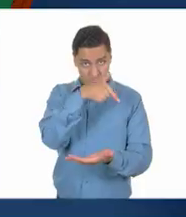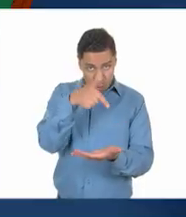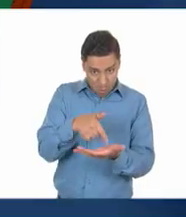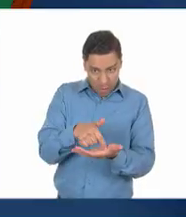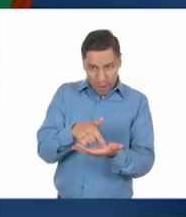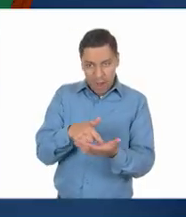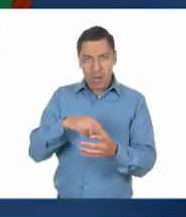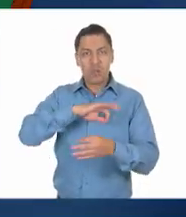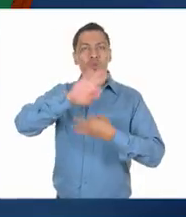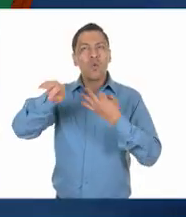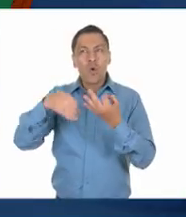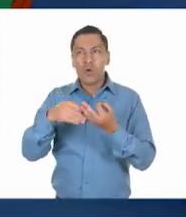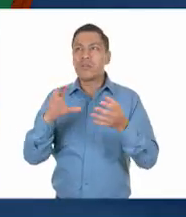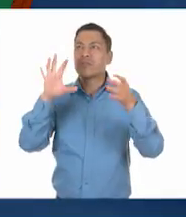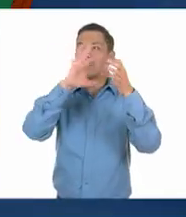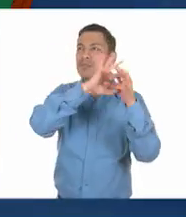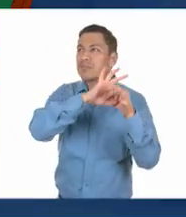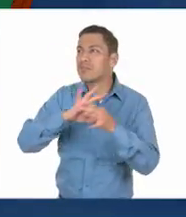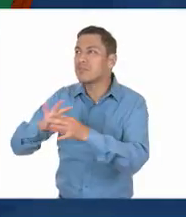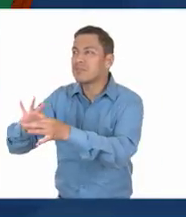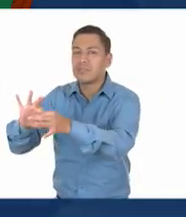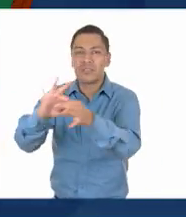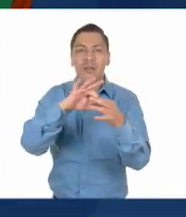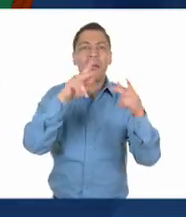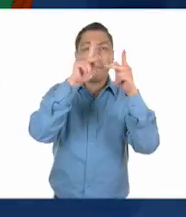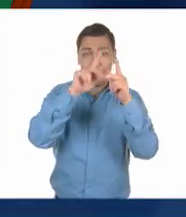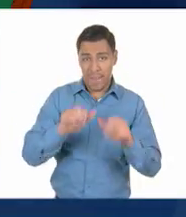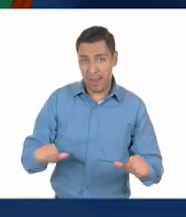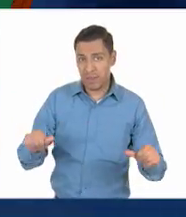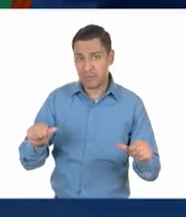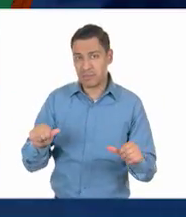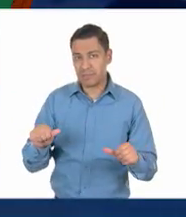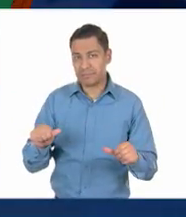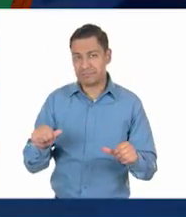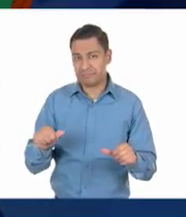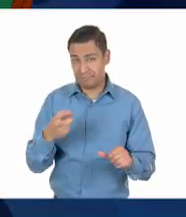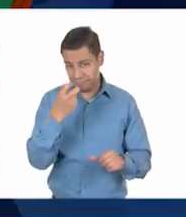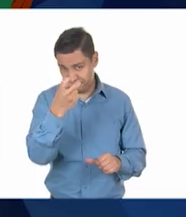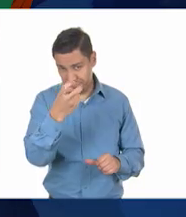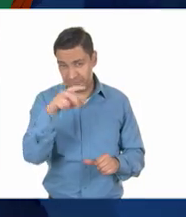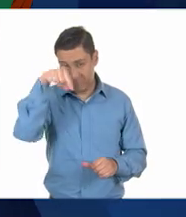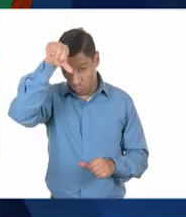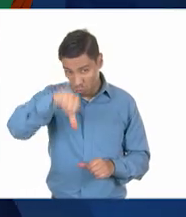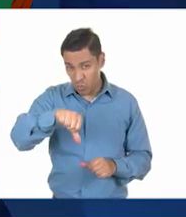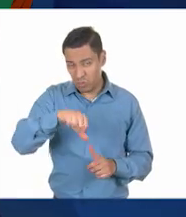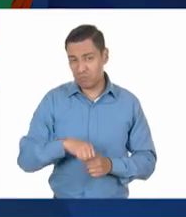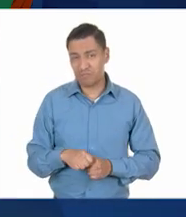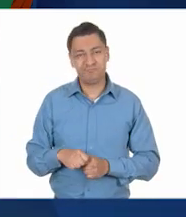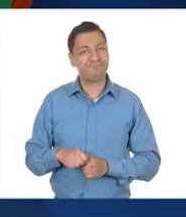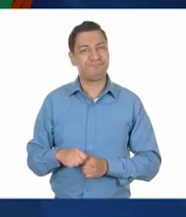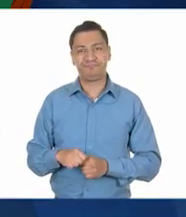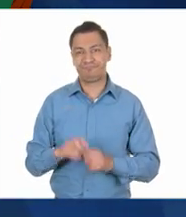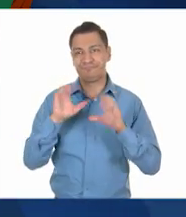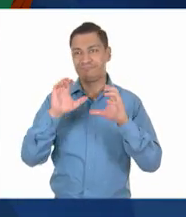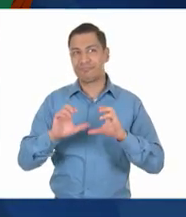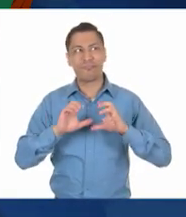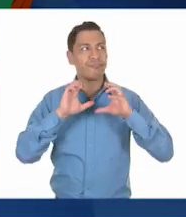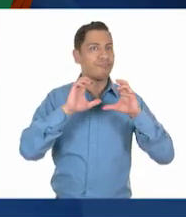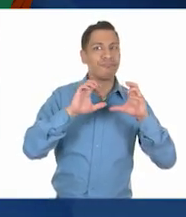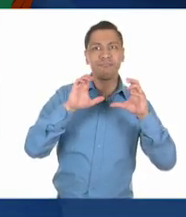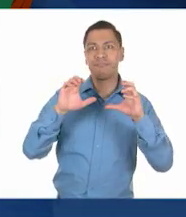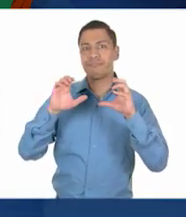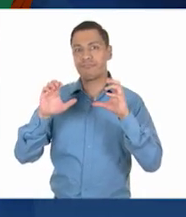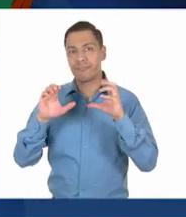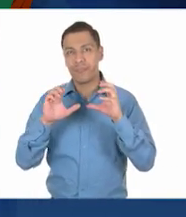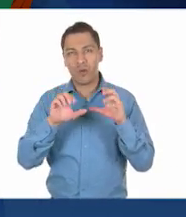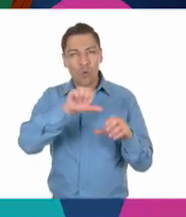en un ambiente de paz y de armonía, muchas veces, desafortunadamente, pues hay que tener cuidado y enfrentarnos a este